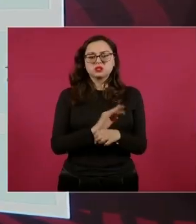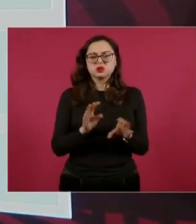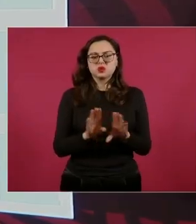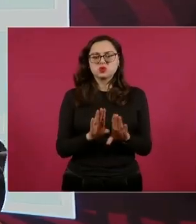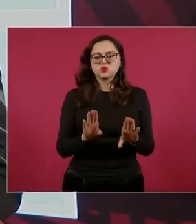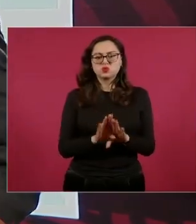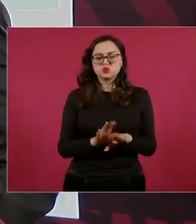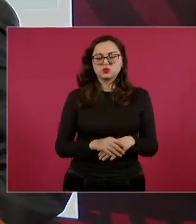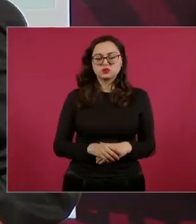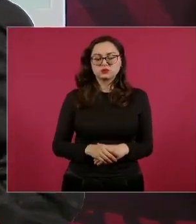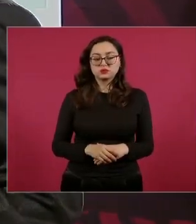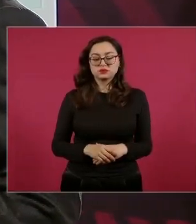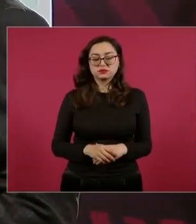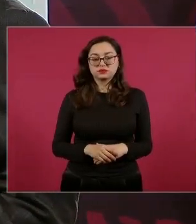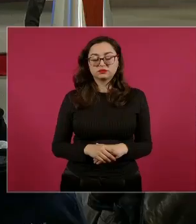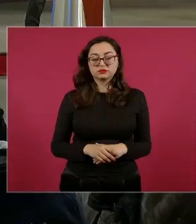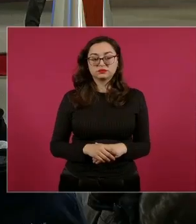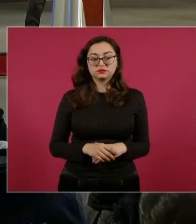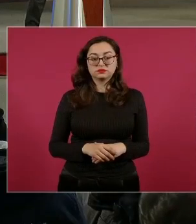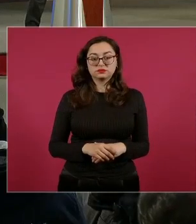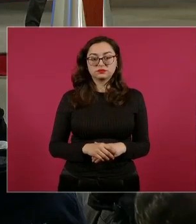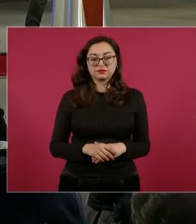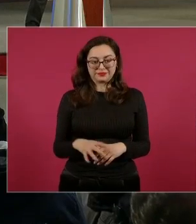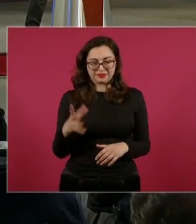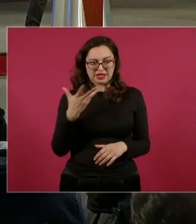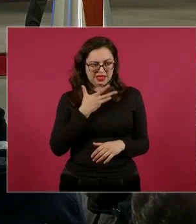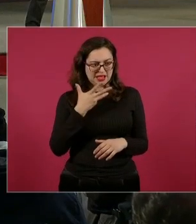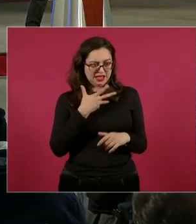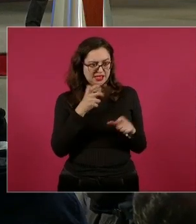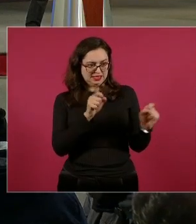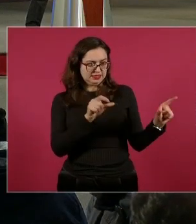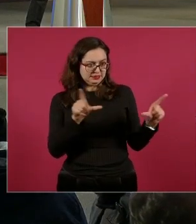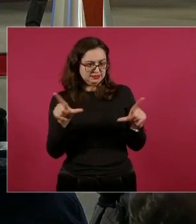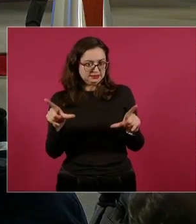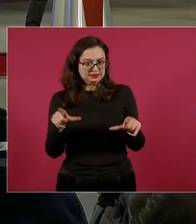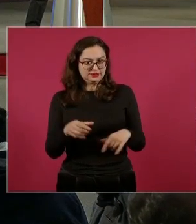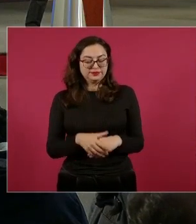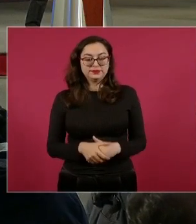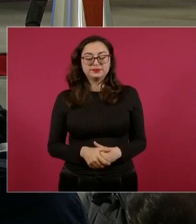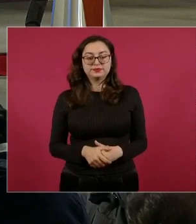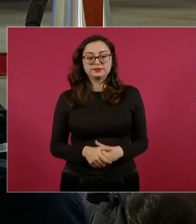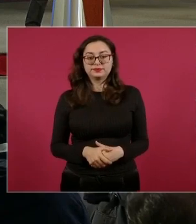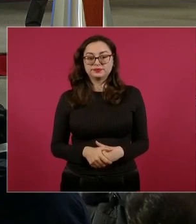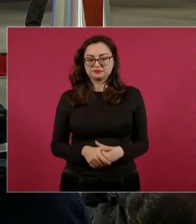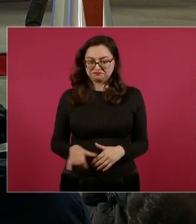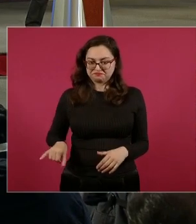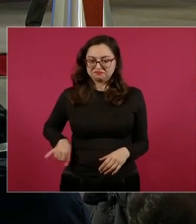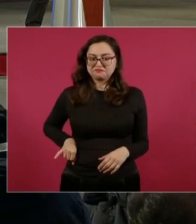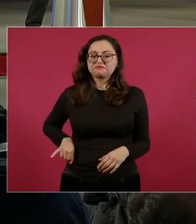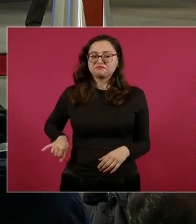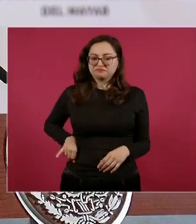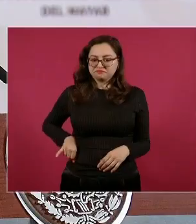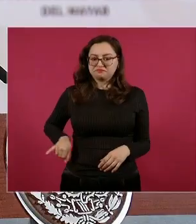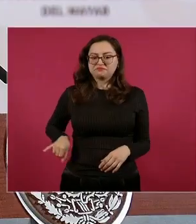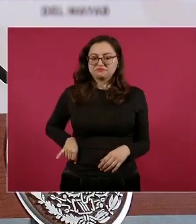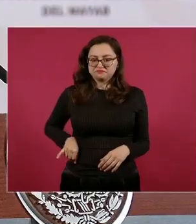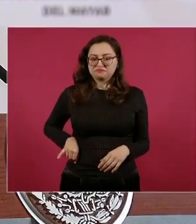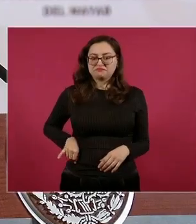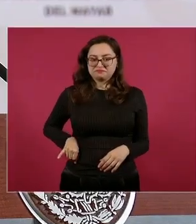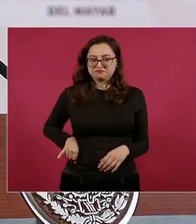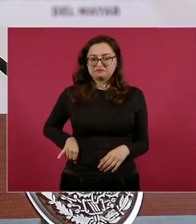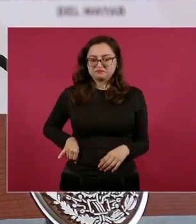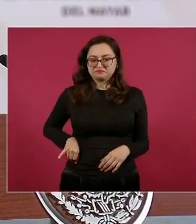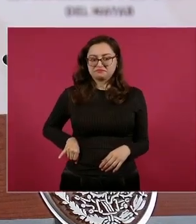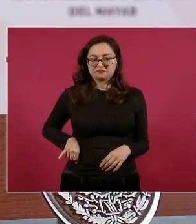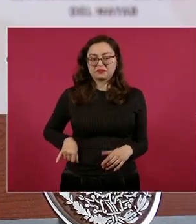¿No tienes ahí la gráfica? Es interesante también, porque no